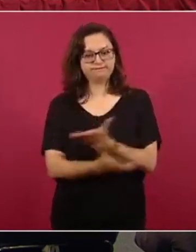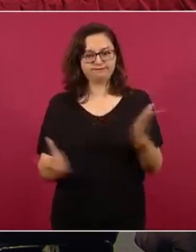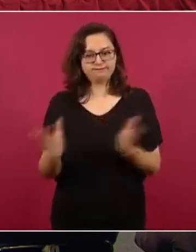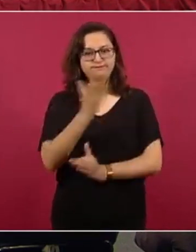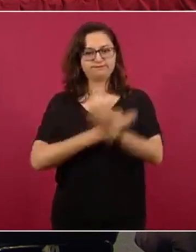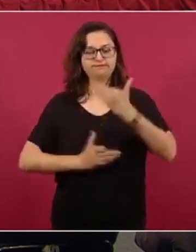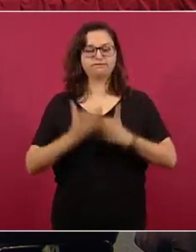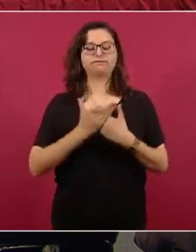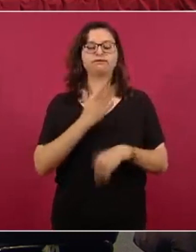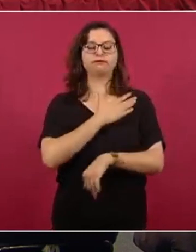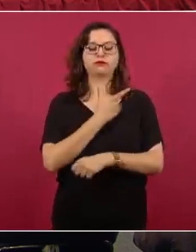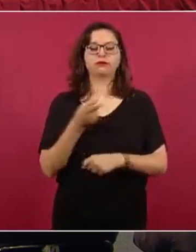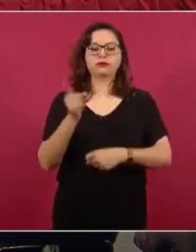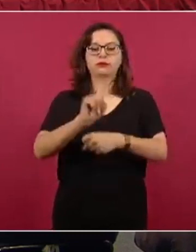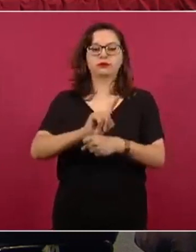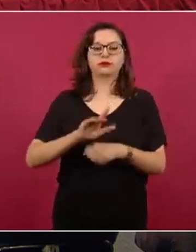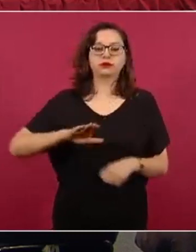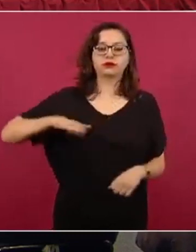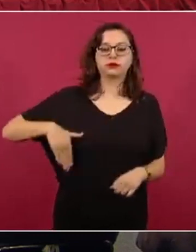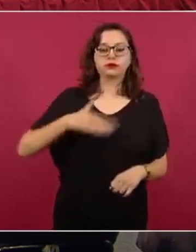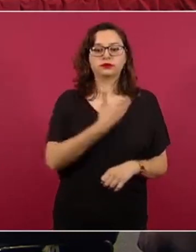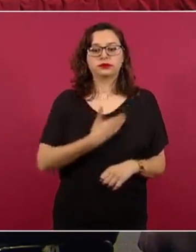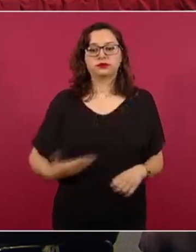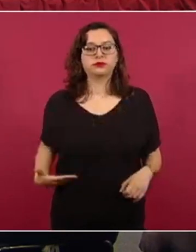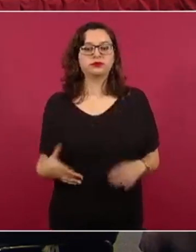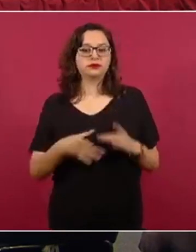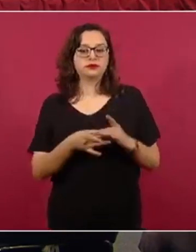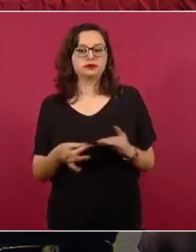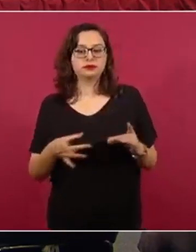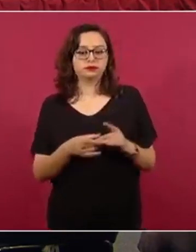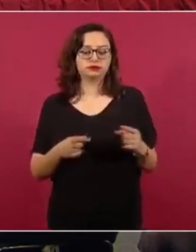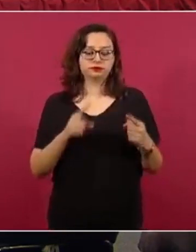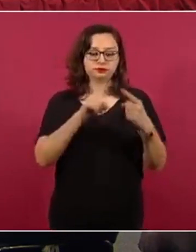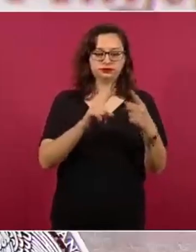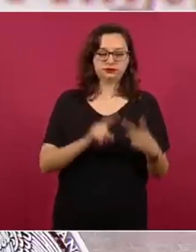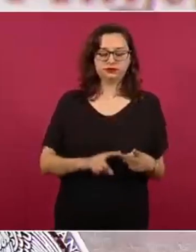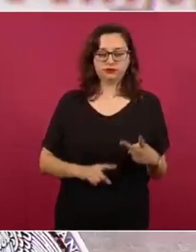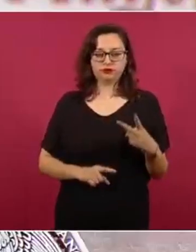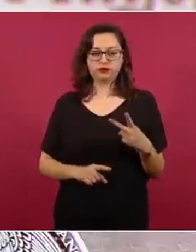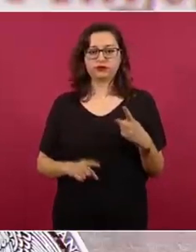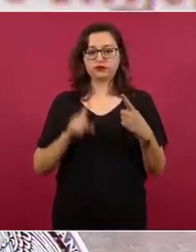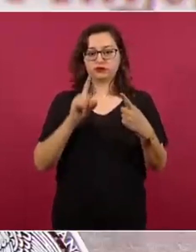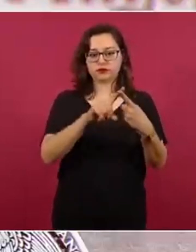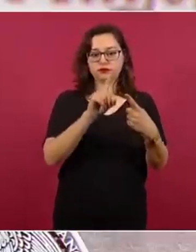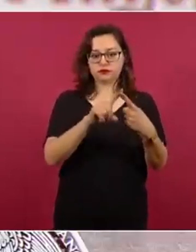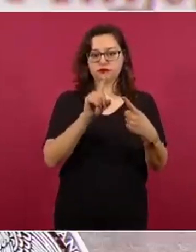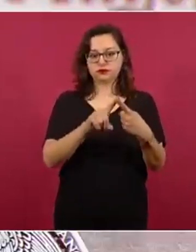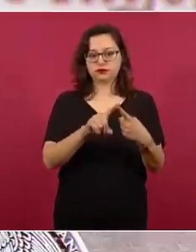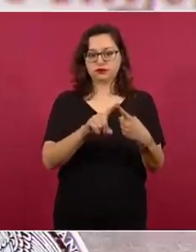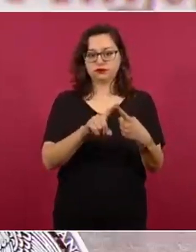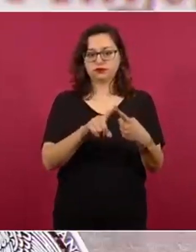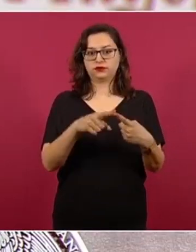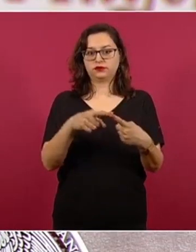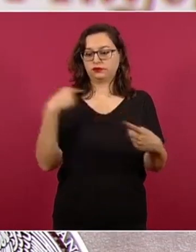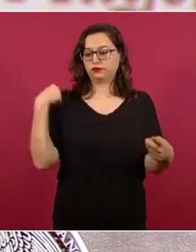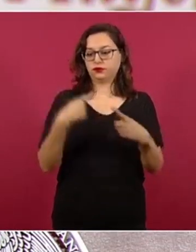La idea, como ya la señaló el presidente, es dos cosas. Uno, informar cómo logramos durante el operativo